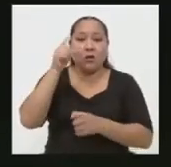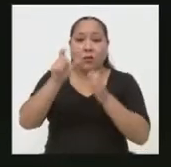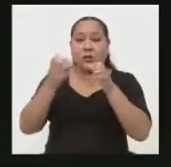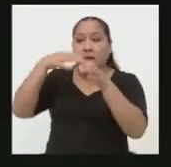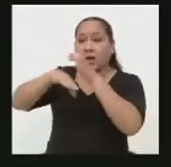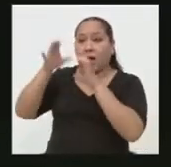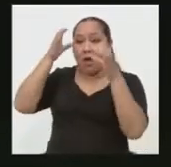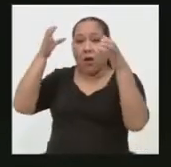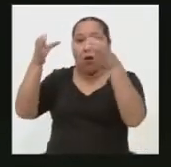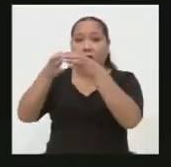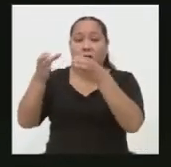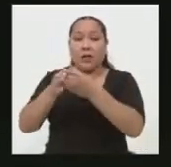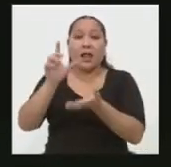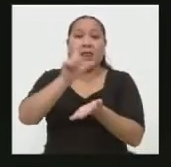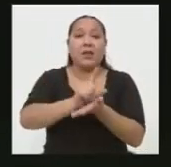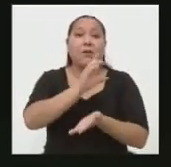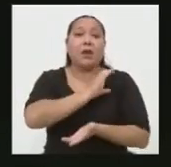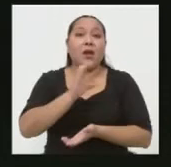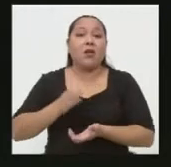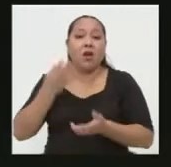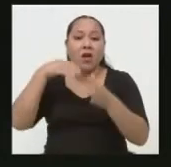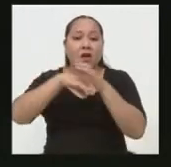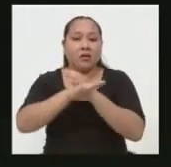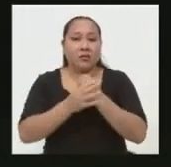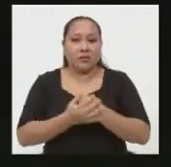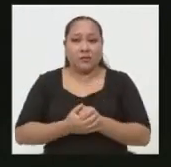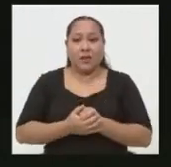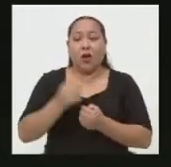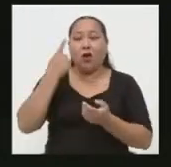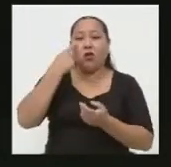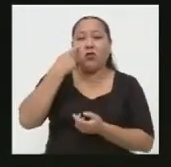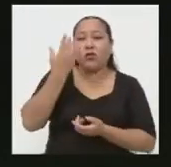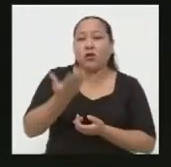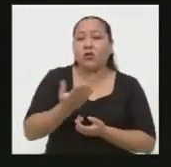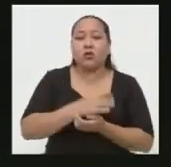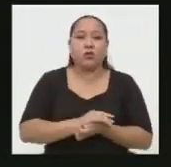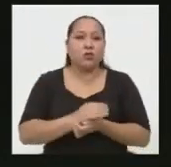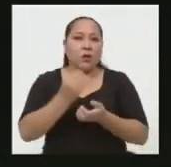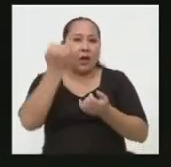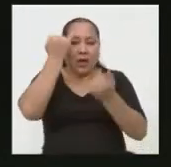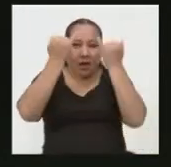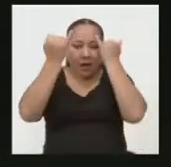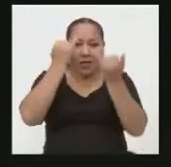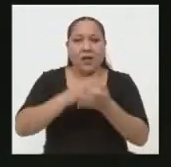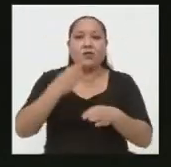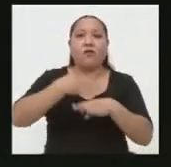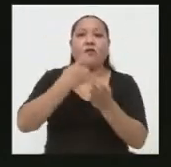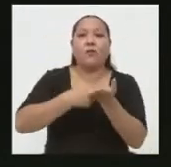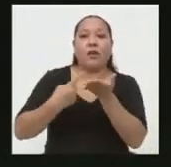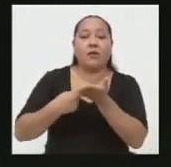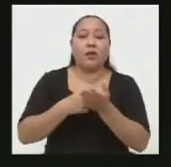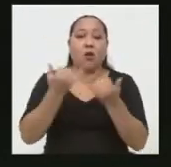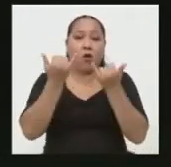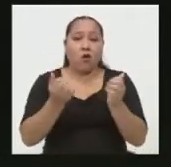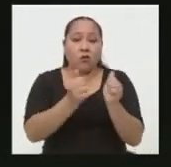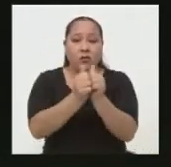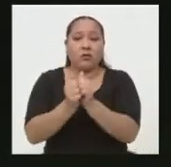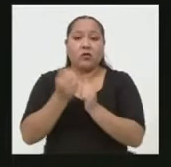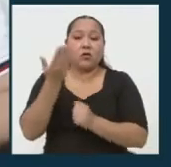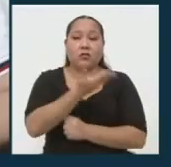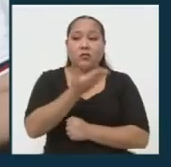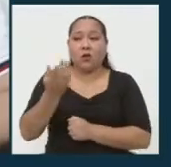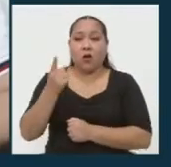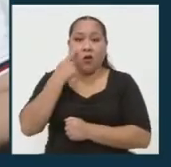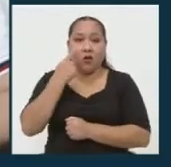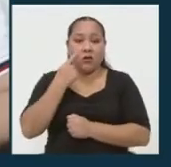candidatos de Lima y Callao que postulan al Congreso de la República, conocer sus propuestas y su capacidad de debatir. Hoy nos acompañan, vamos a